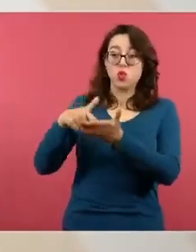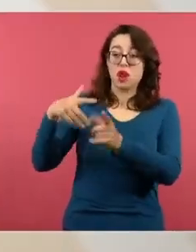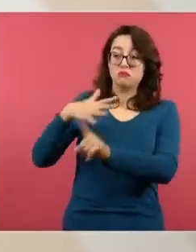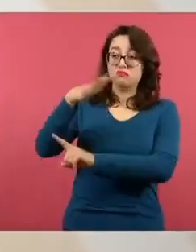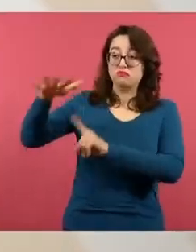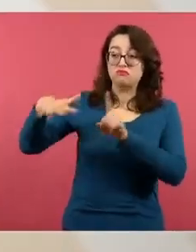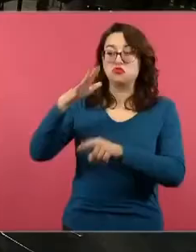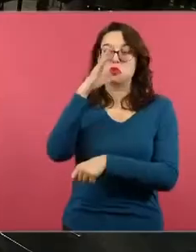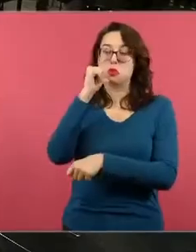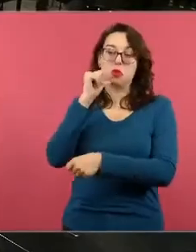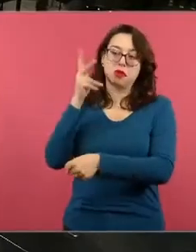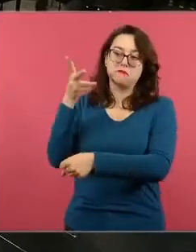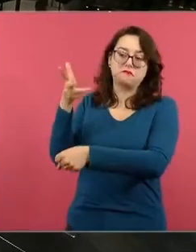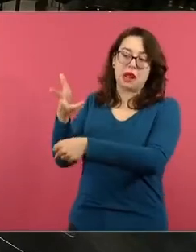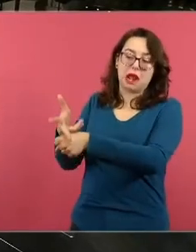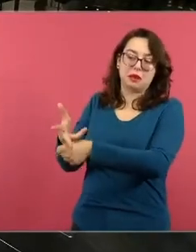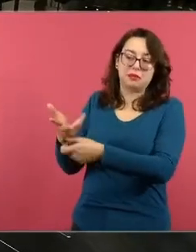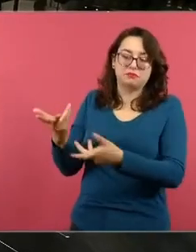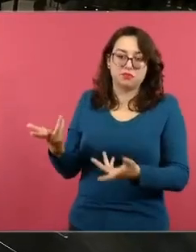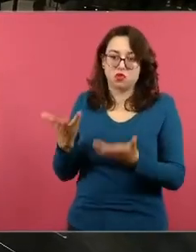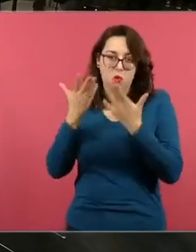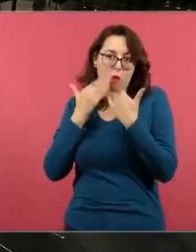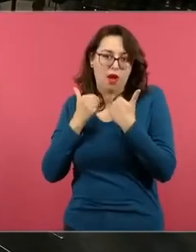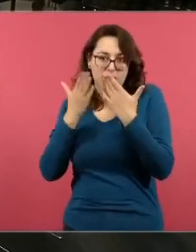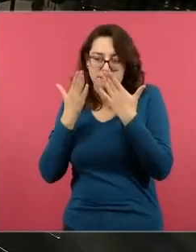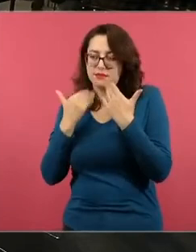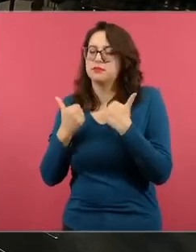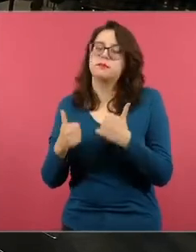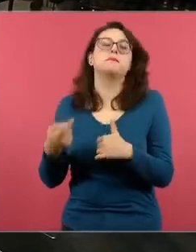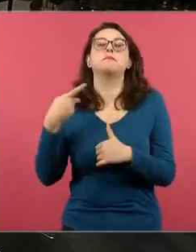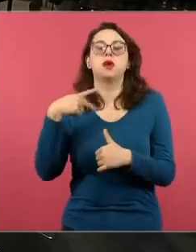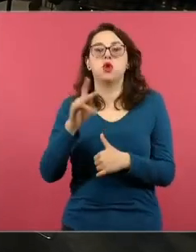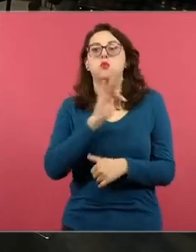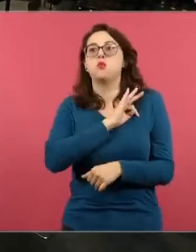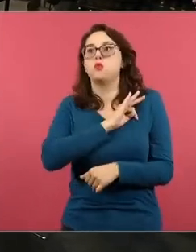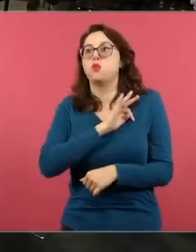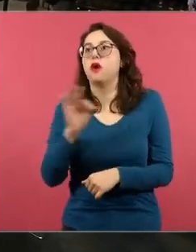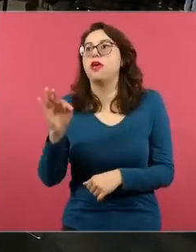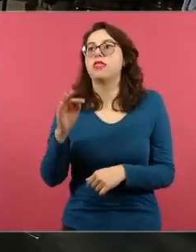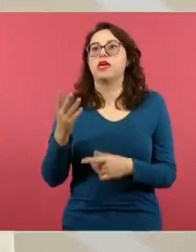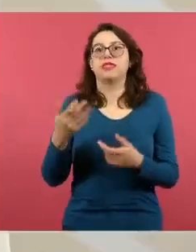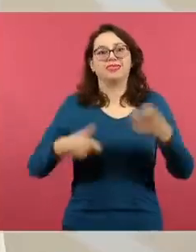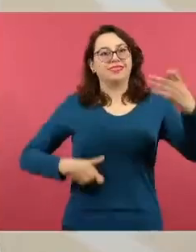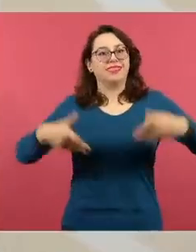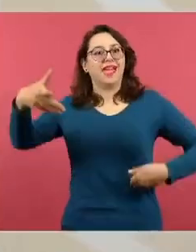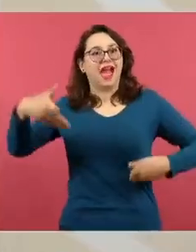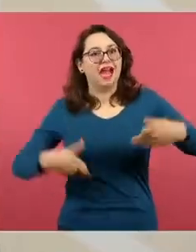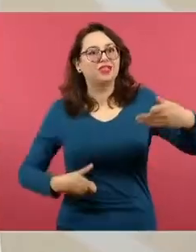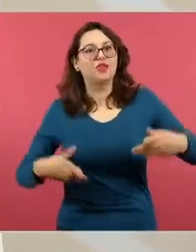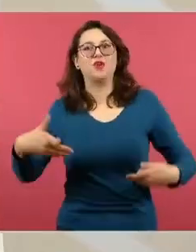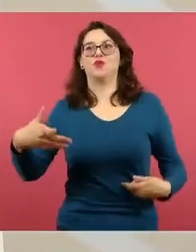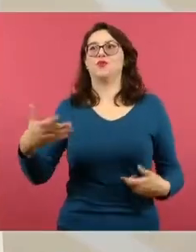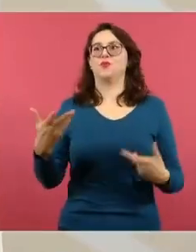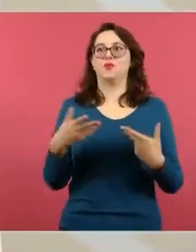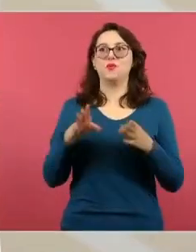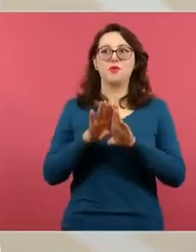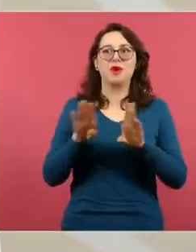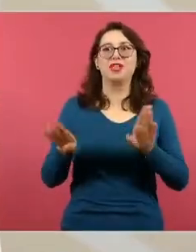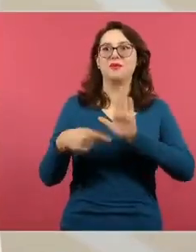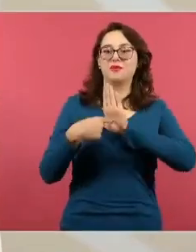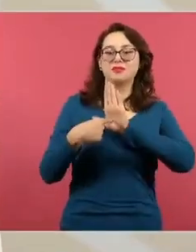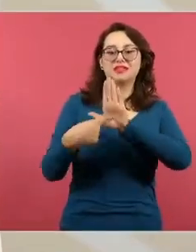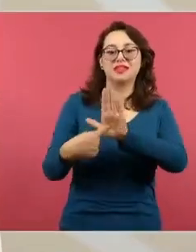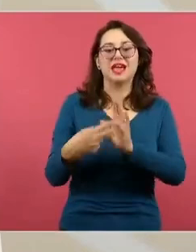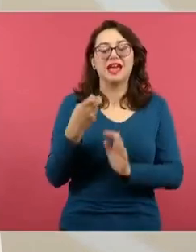escena se puede hacer un festival y todas esas opciones están dentro del libro ¿de quién depende la forma en la cómo se